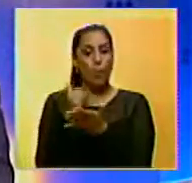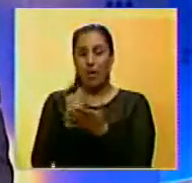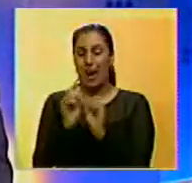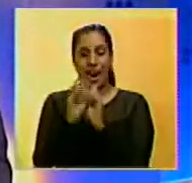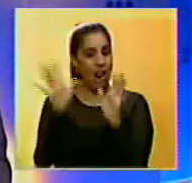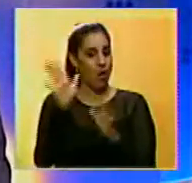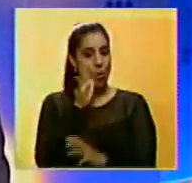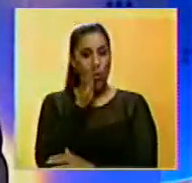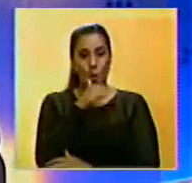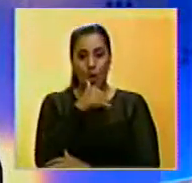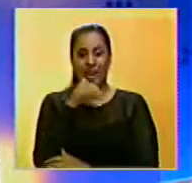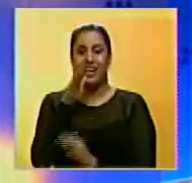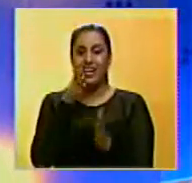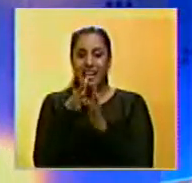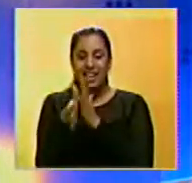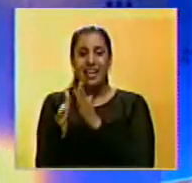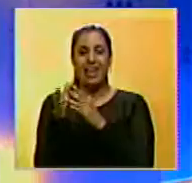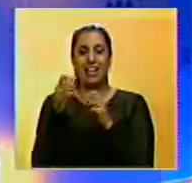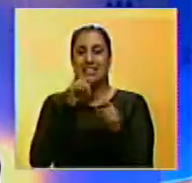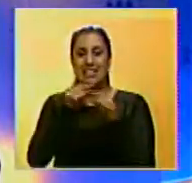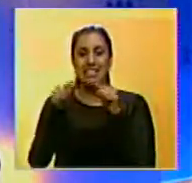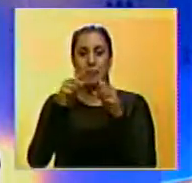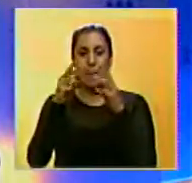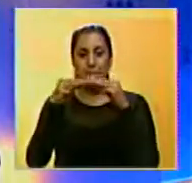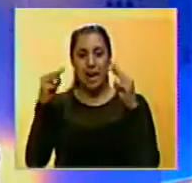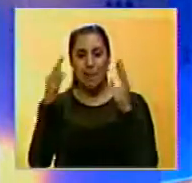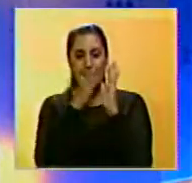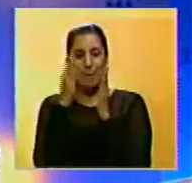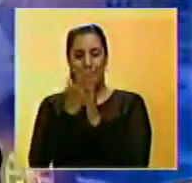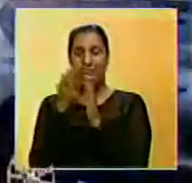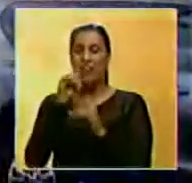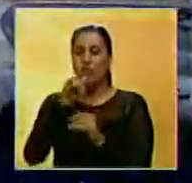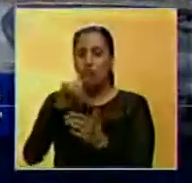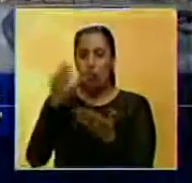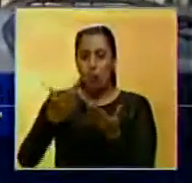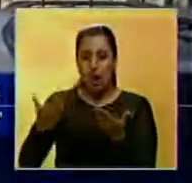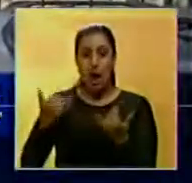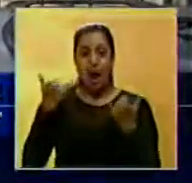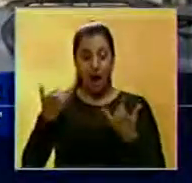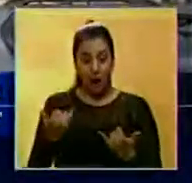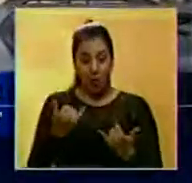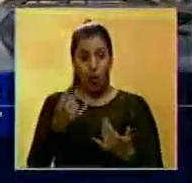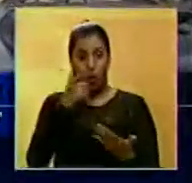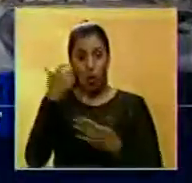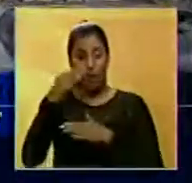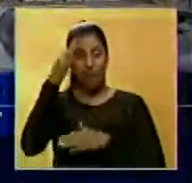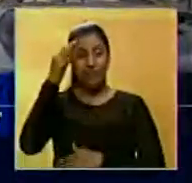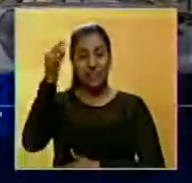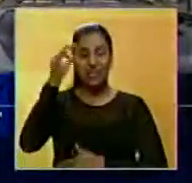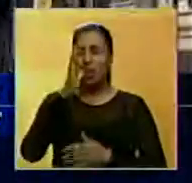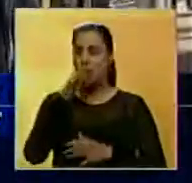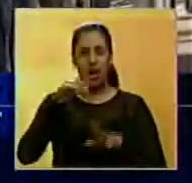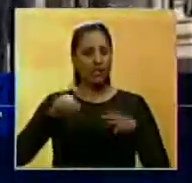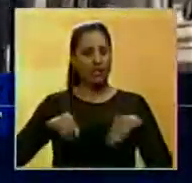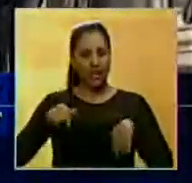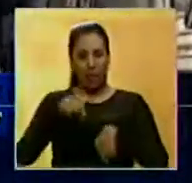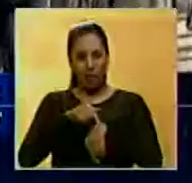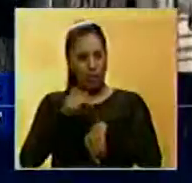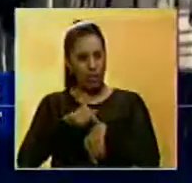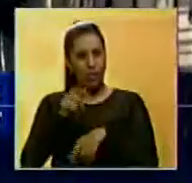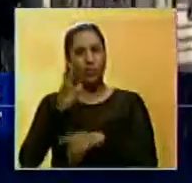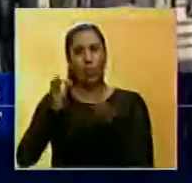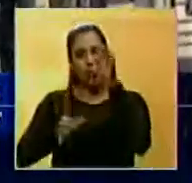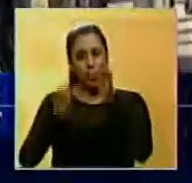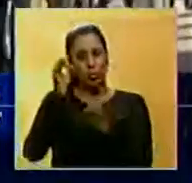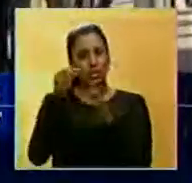contundentes de delitos relacionados con el escándalo de Panamá Papers. El fiscal panameño Javier Caraballo descartó por el momento tomar medidas